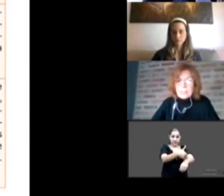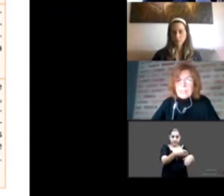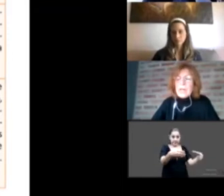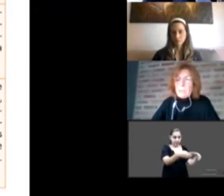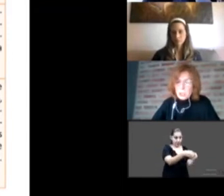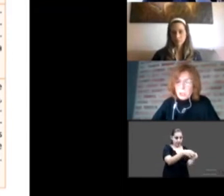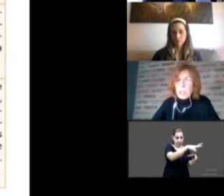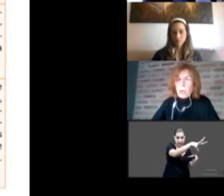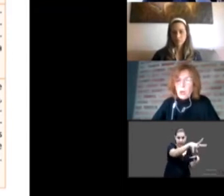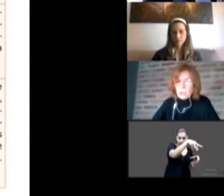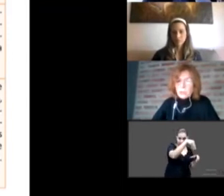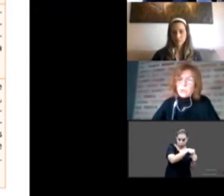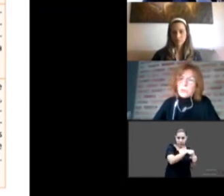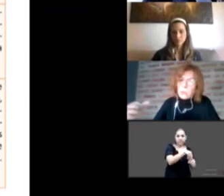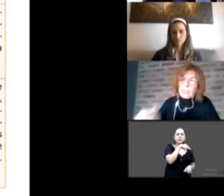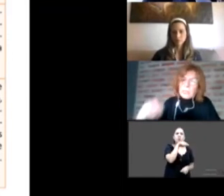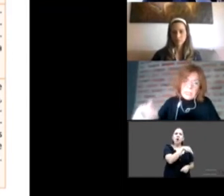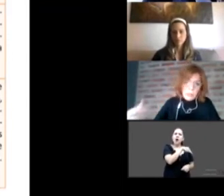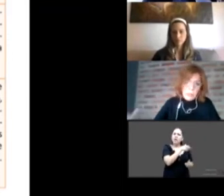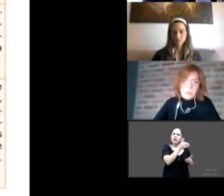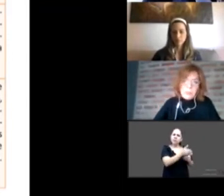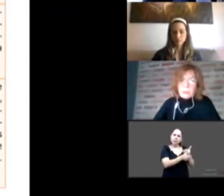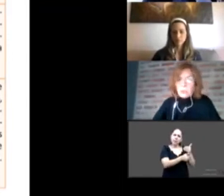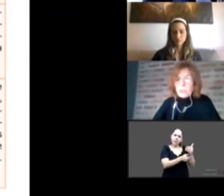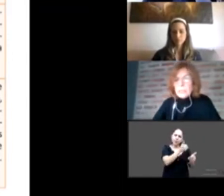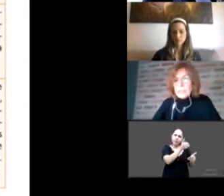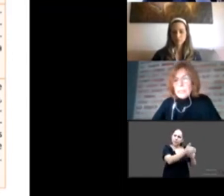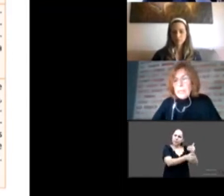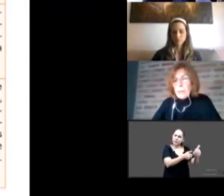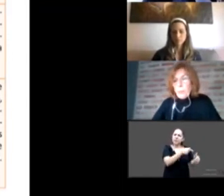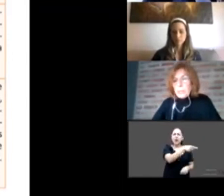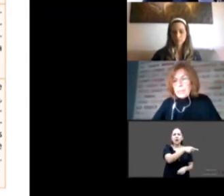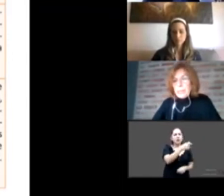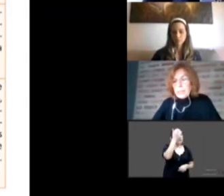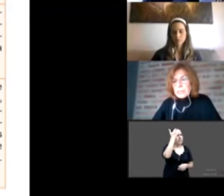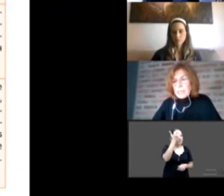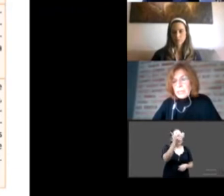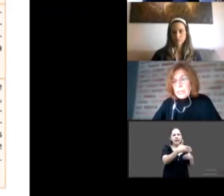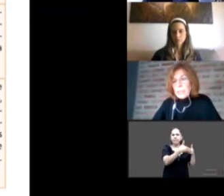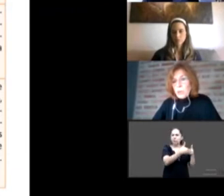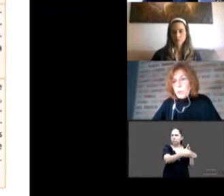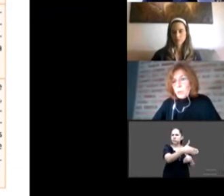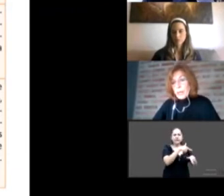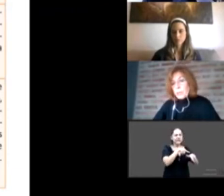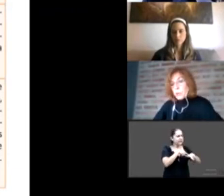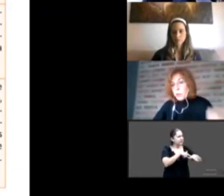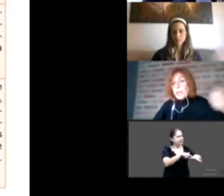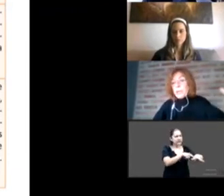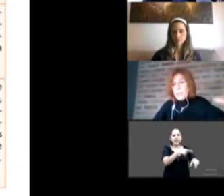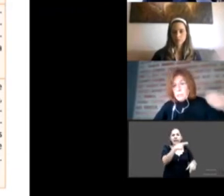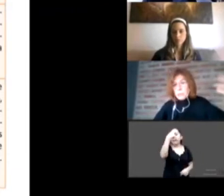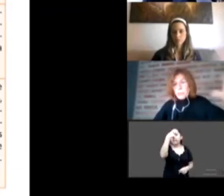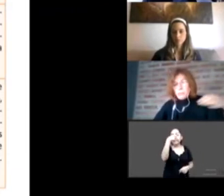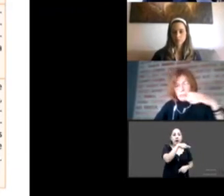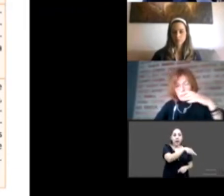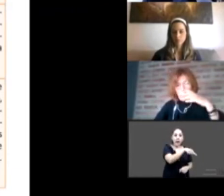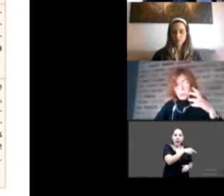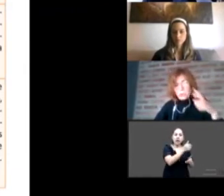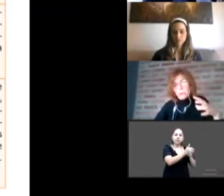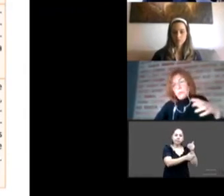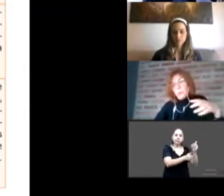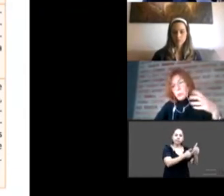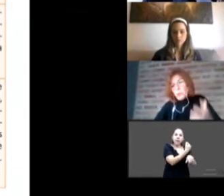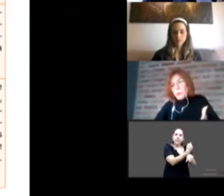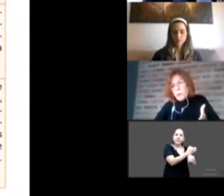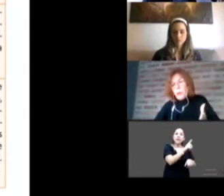veces, y en la mayoría de los casos durante el acogimiento, la apuesta es a que el niño pueda retornar, y en la mayoría de los